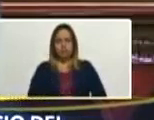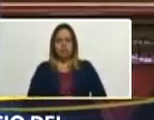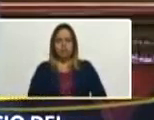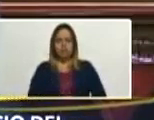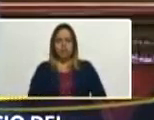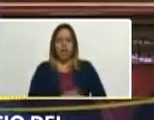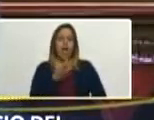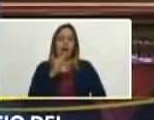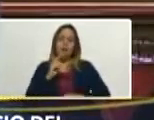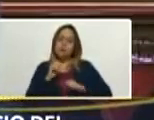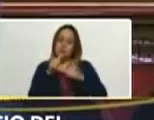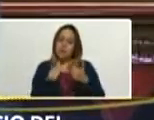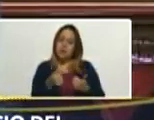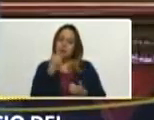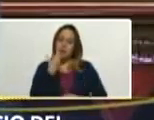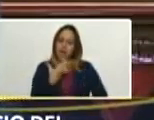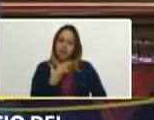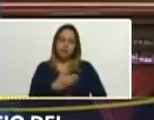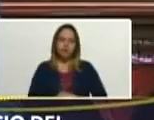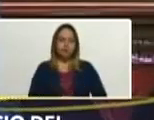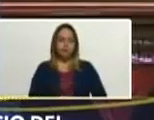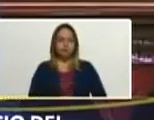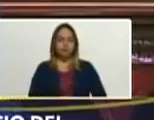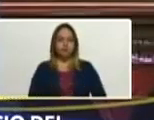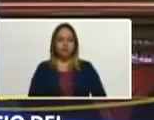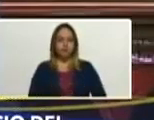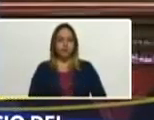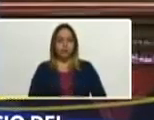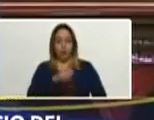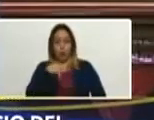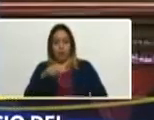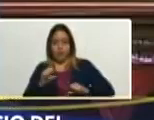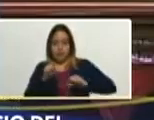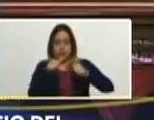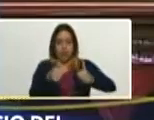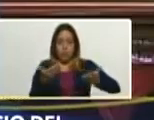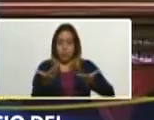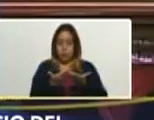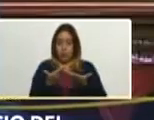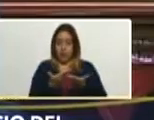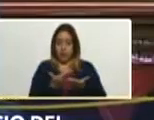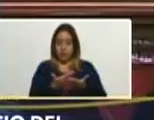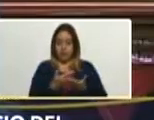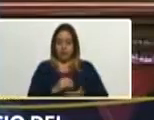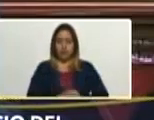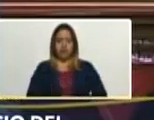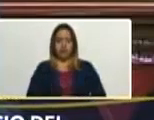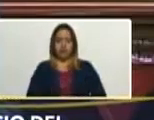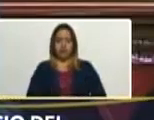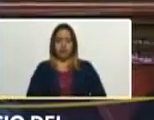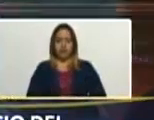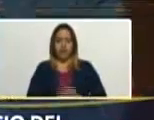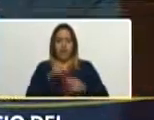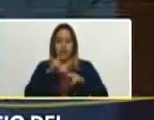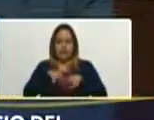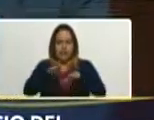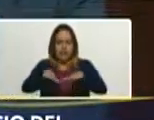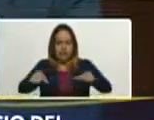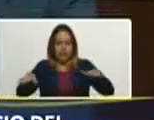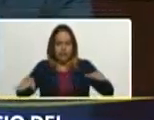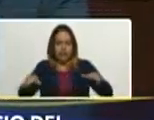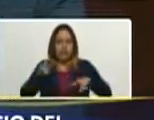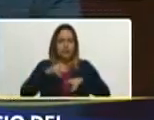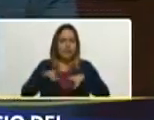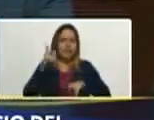estamos empezando muy bien. Hoy empezaron las clases, así que los chiquitos y las